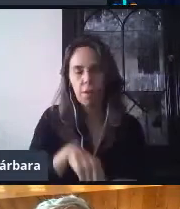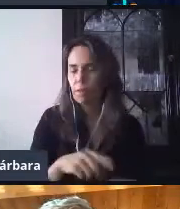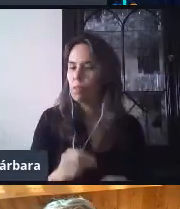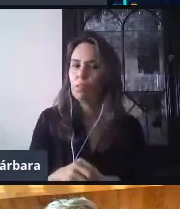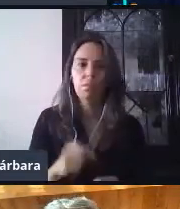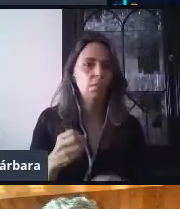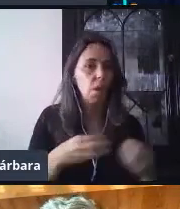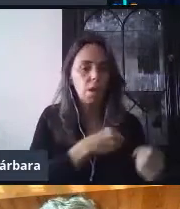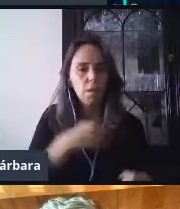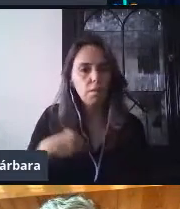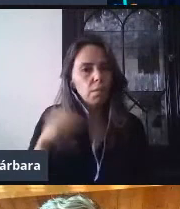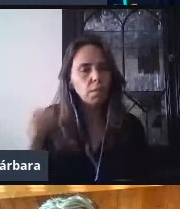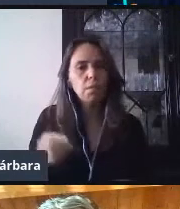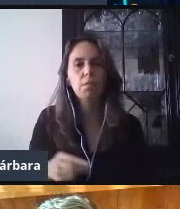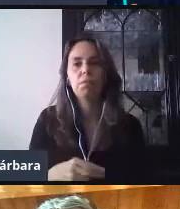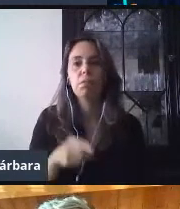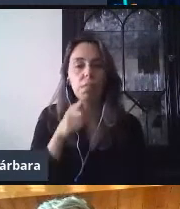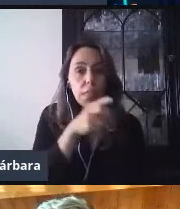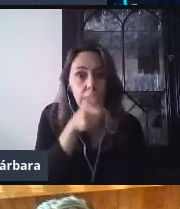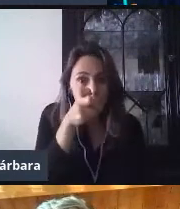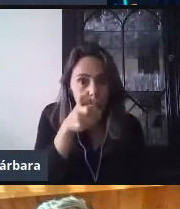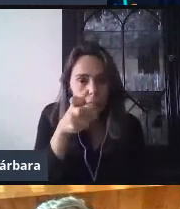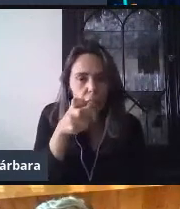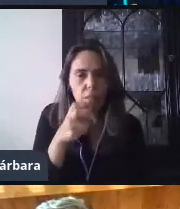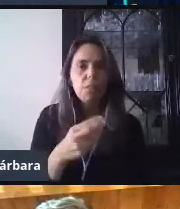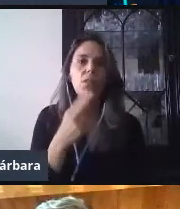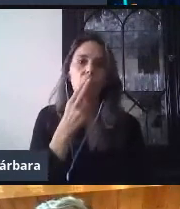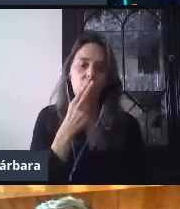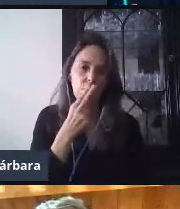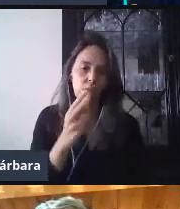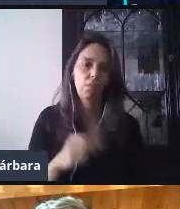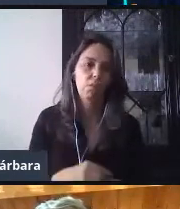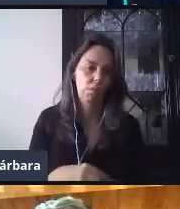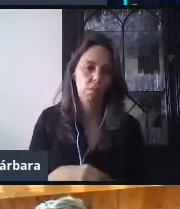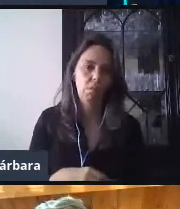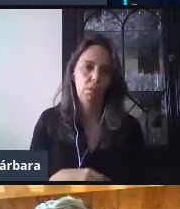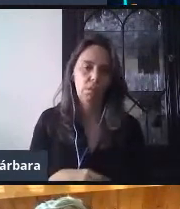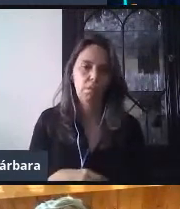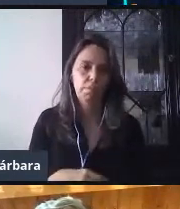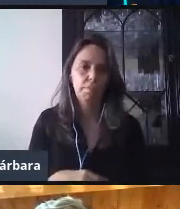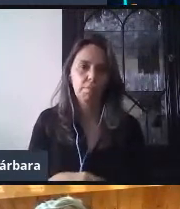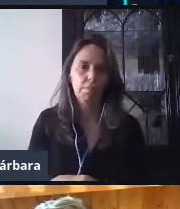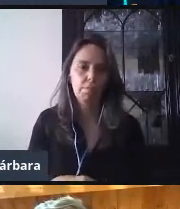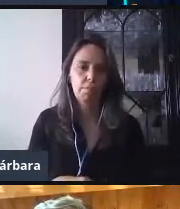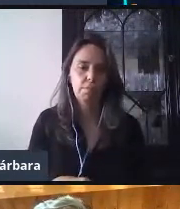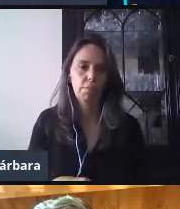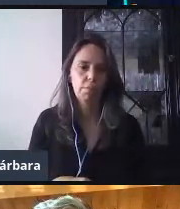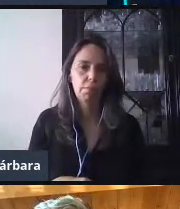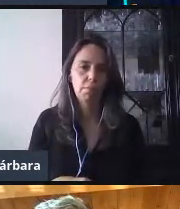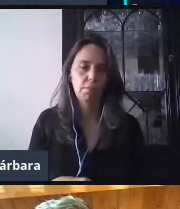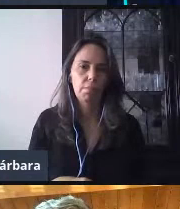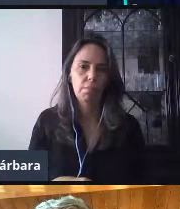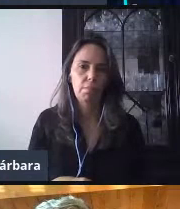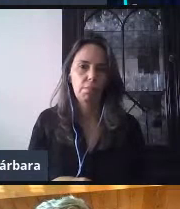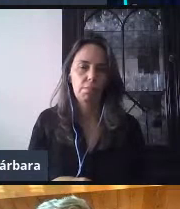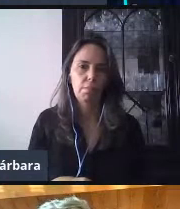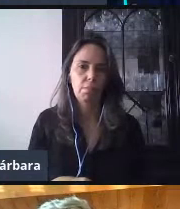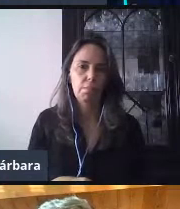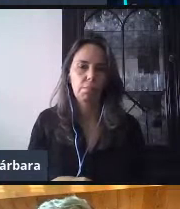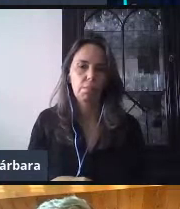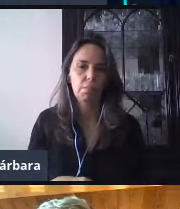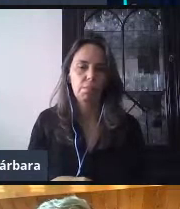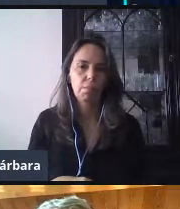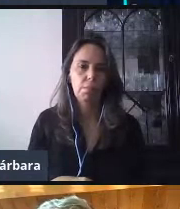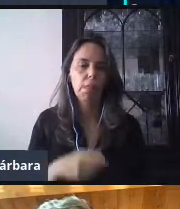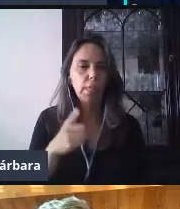obligatorio, es útil. Creo que el nivel de uso que está teniendo